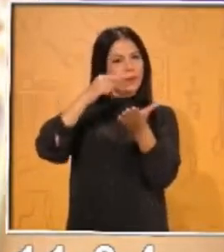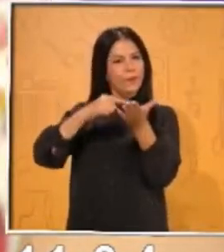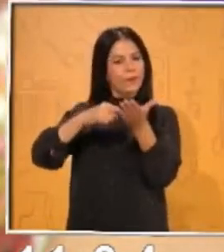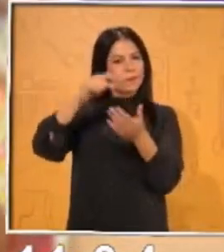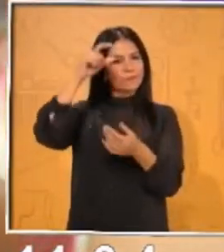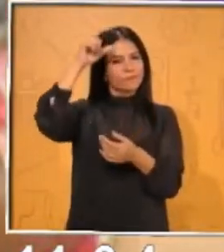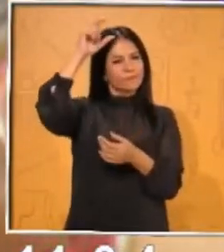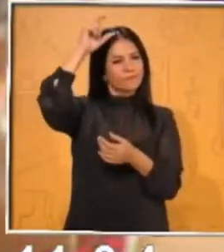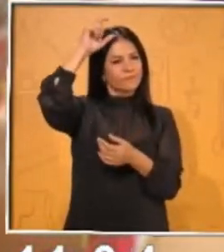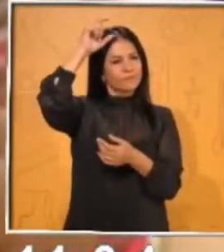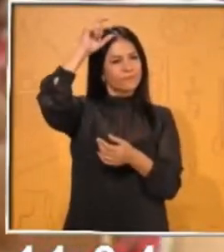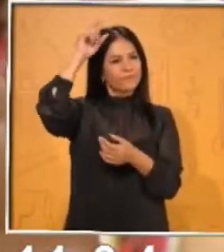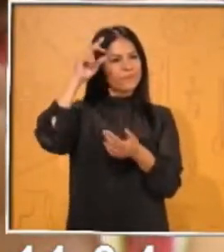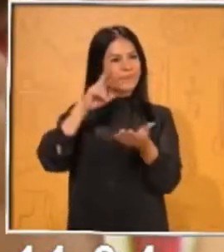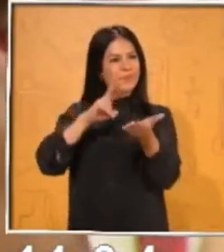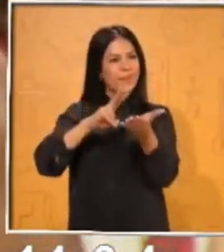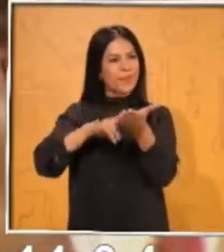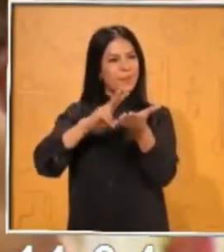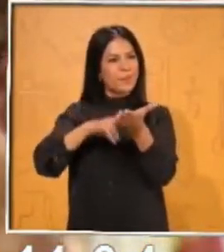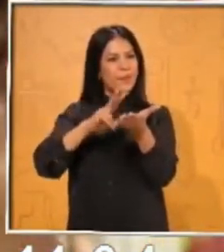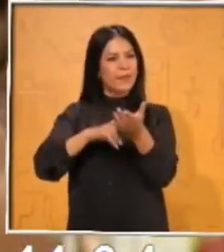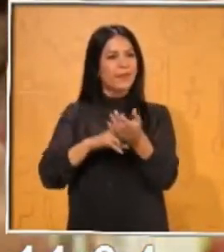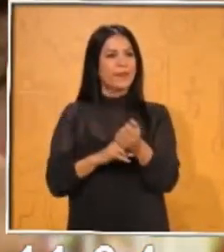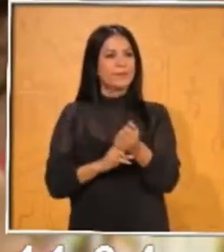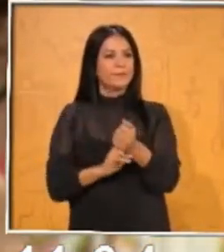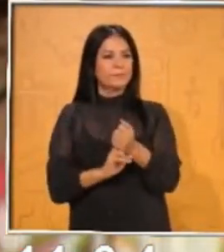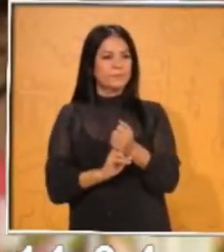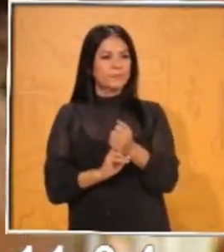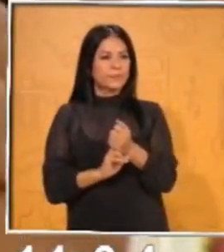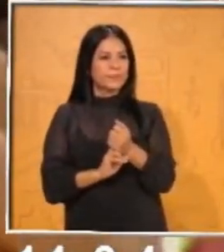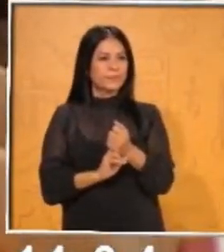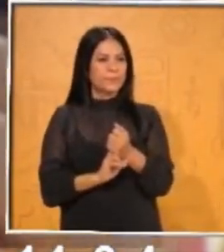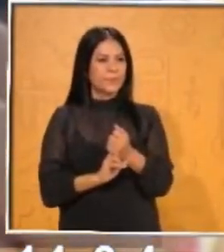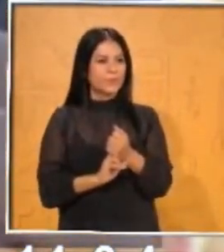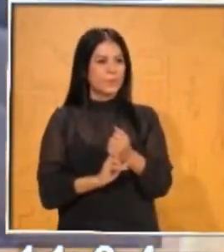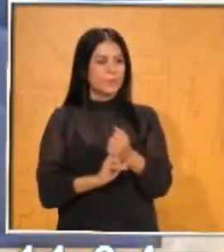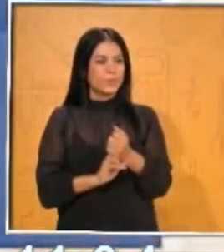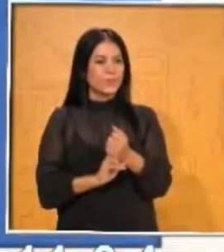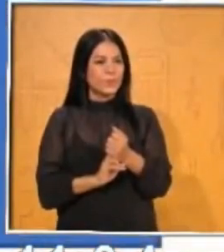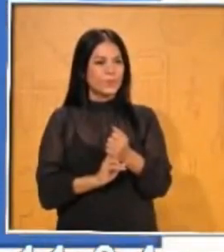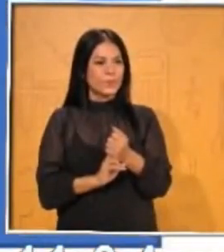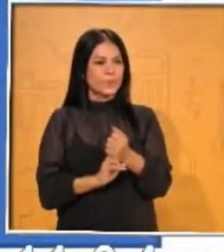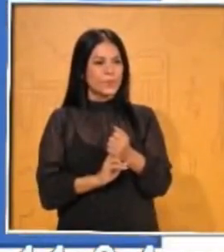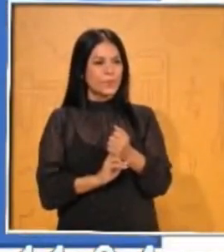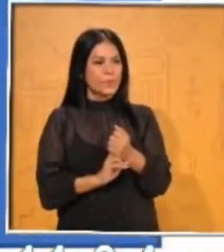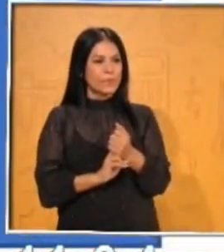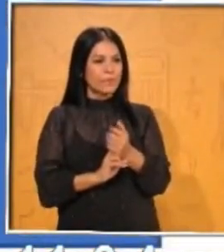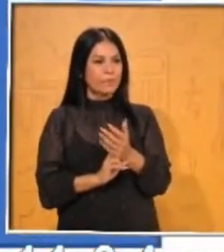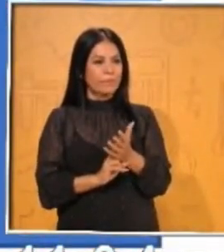cuadrado necesito 10 rectángulos. 10 decenas.